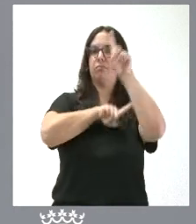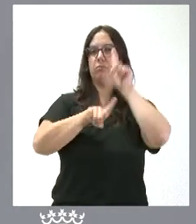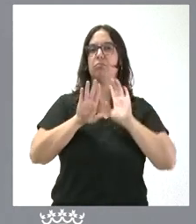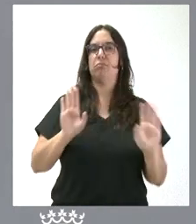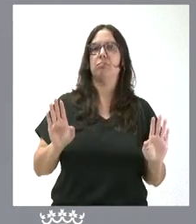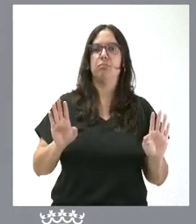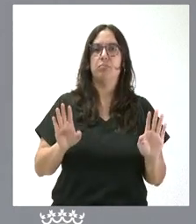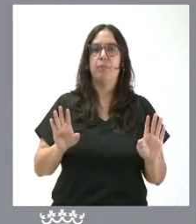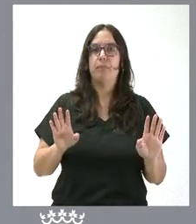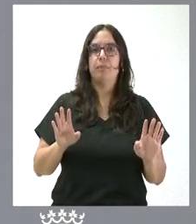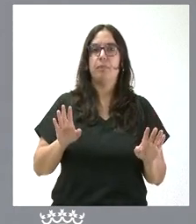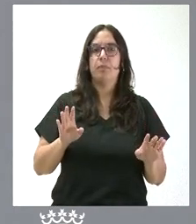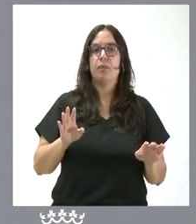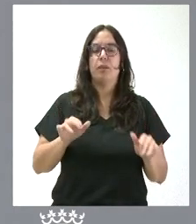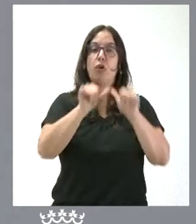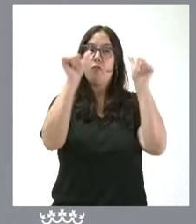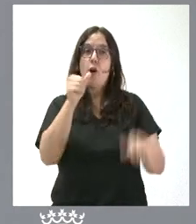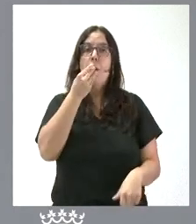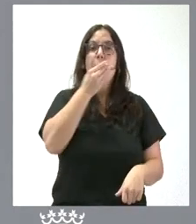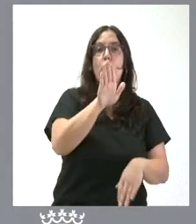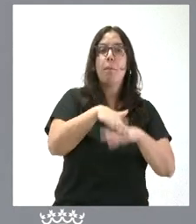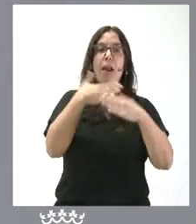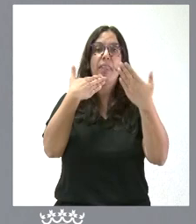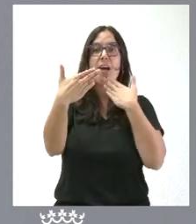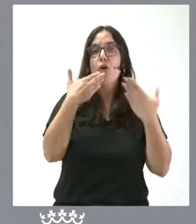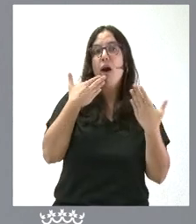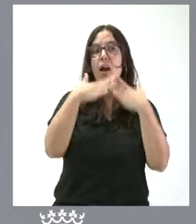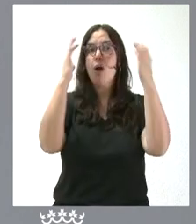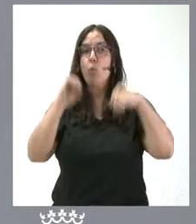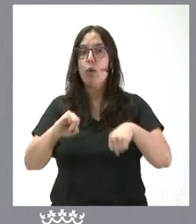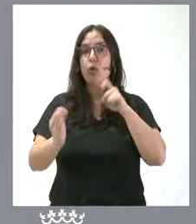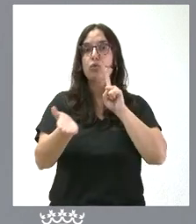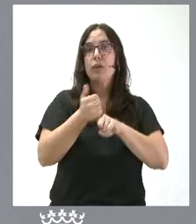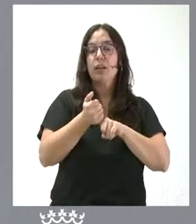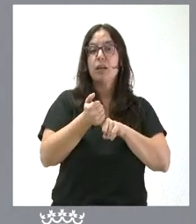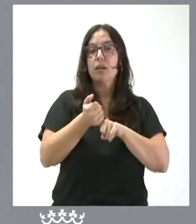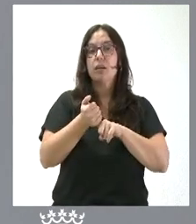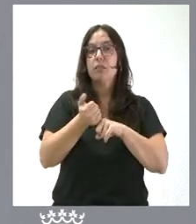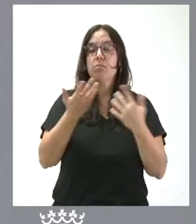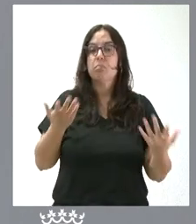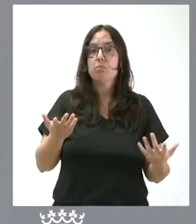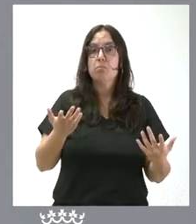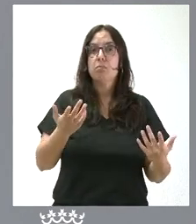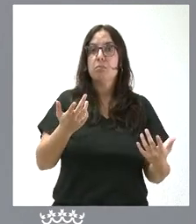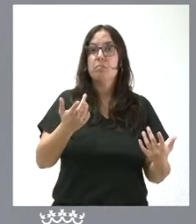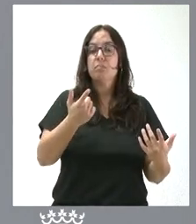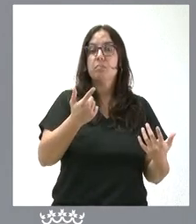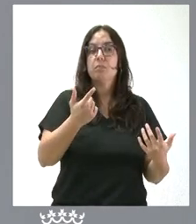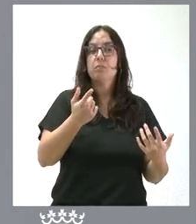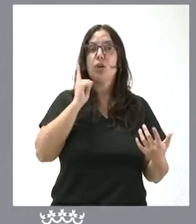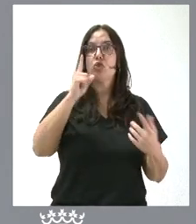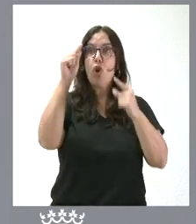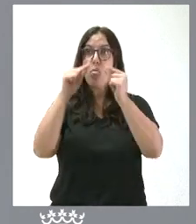es ¿es la mejor fórmula para dialogar y para acordar simplemente establecer un debate